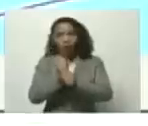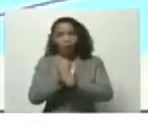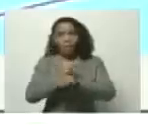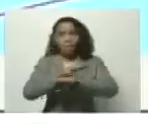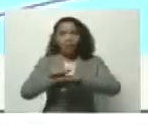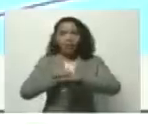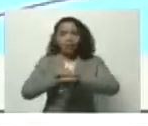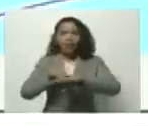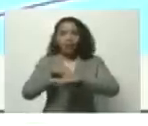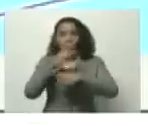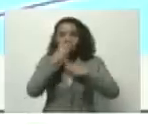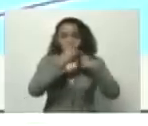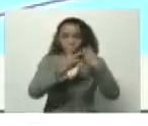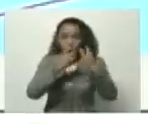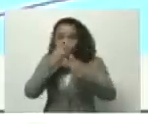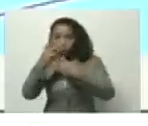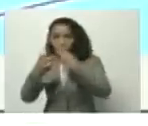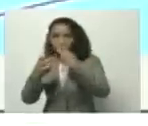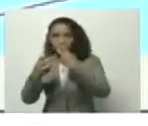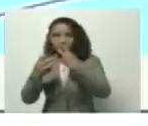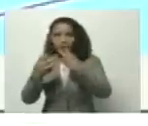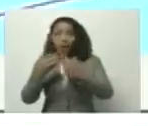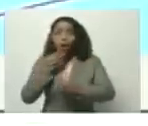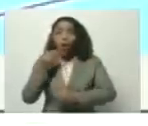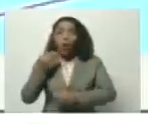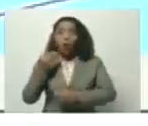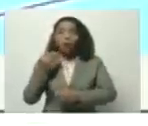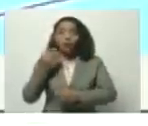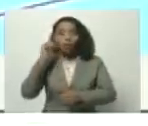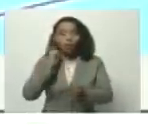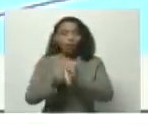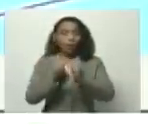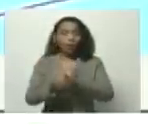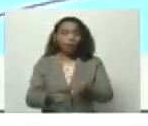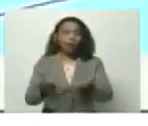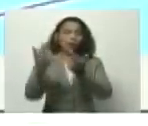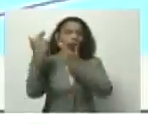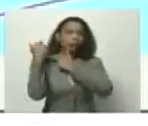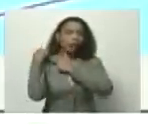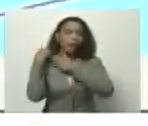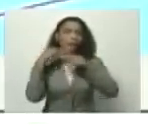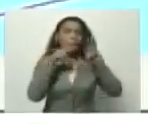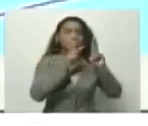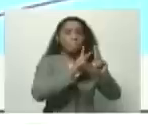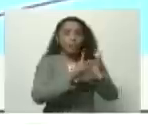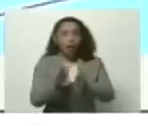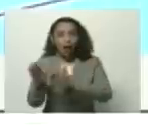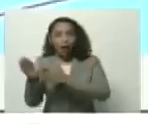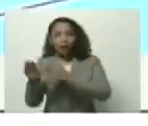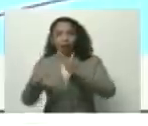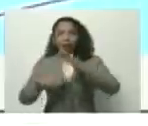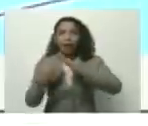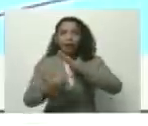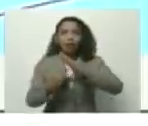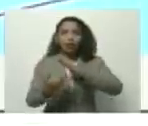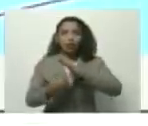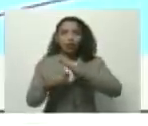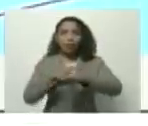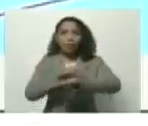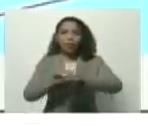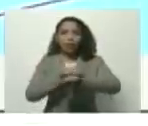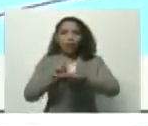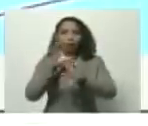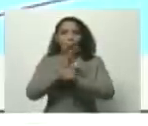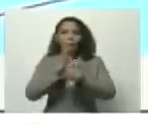Ministerio de Turismo, de la Juventud y Deporte, que se va a encargar de planes de recreación, del Ministerio de la